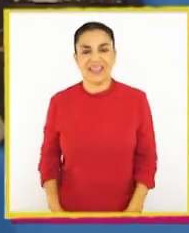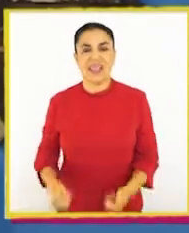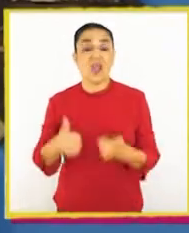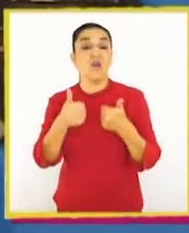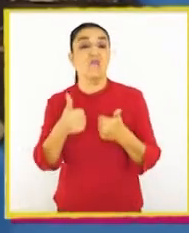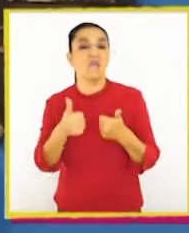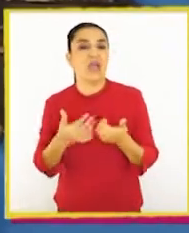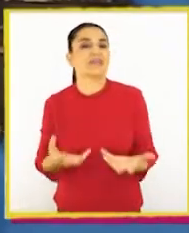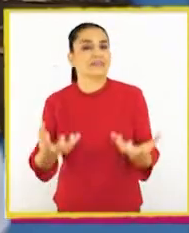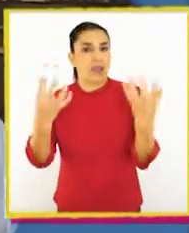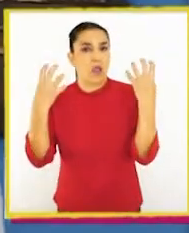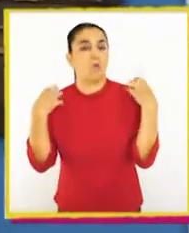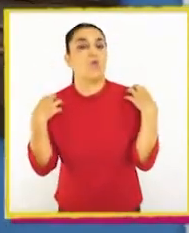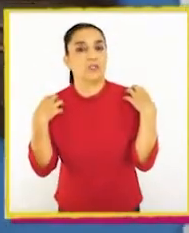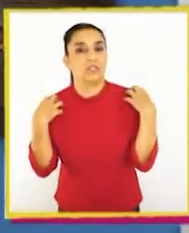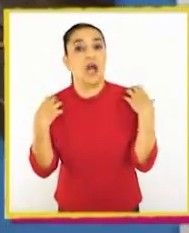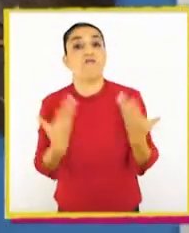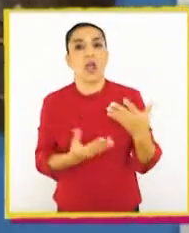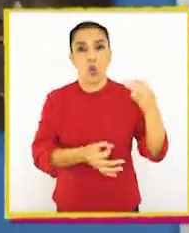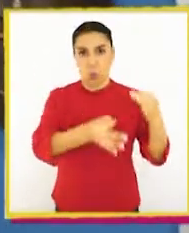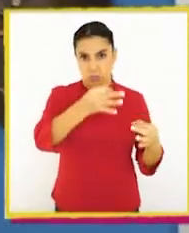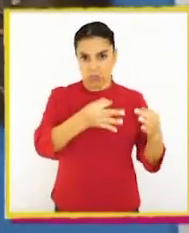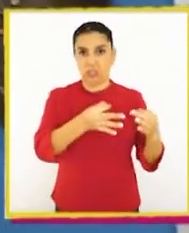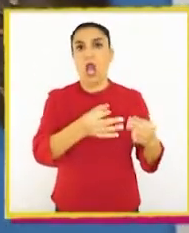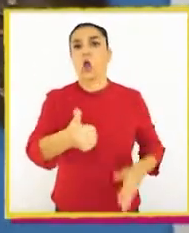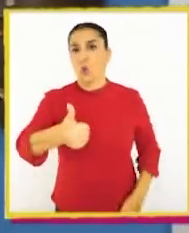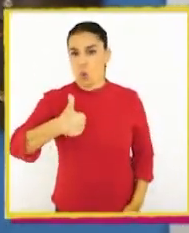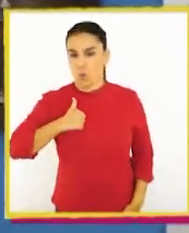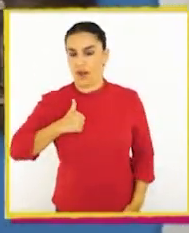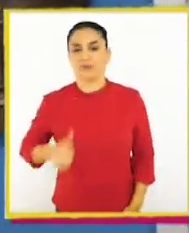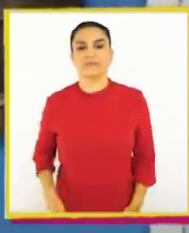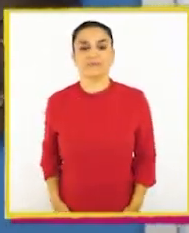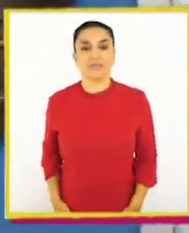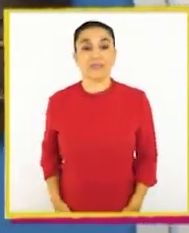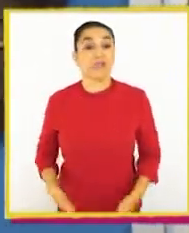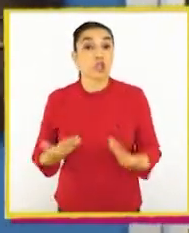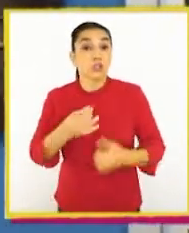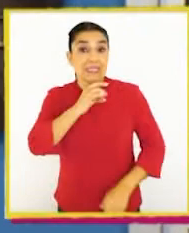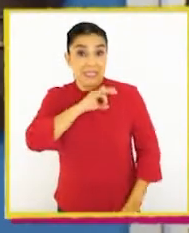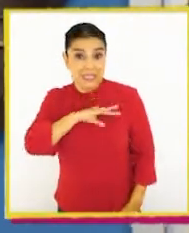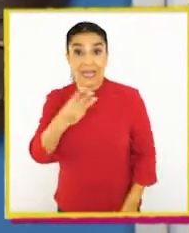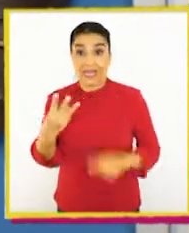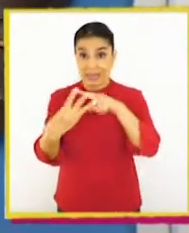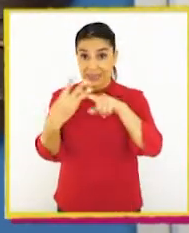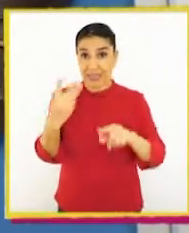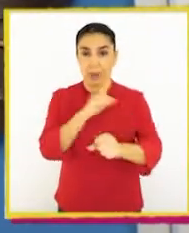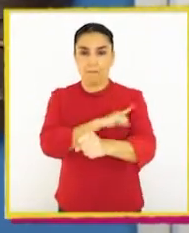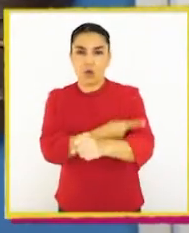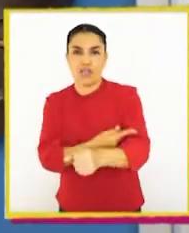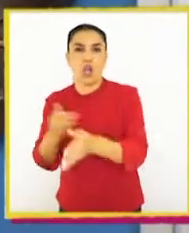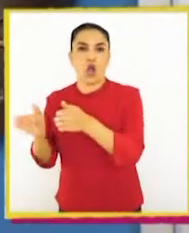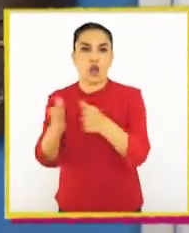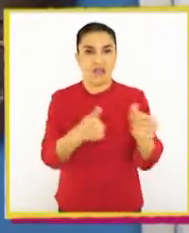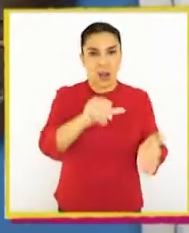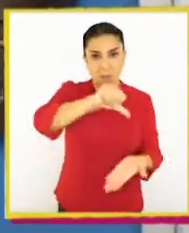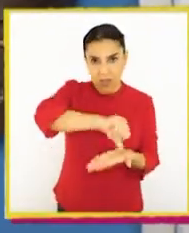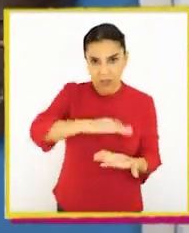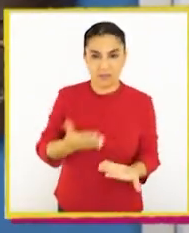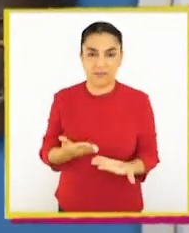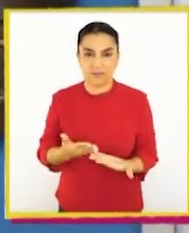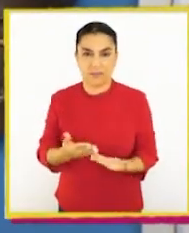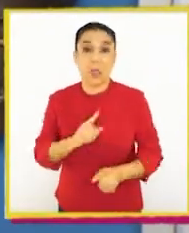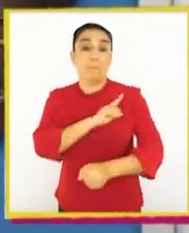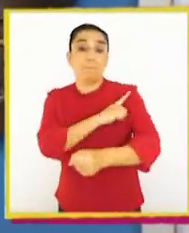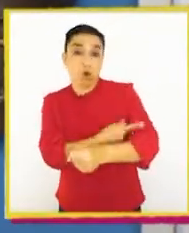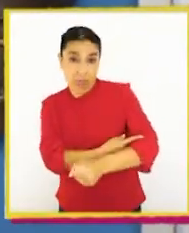¡Bien! Es el encargado de hacer cumplir la justicia. Entonces, en Chile existen tres poderes que organizan el país. El